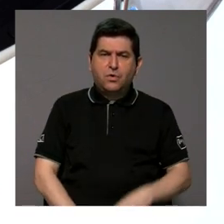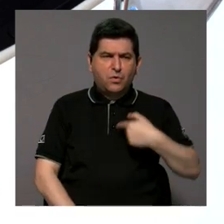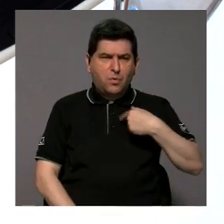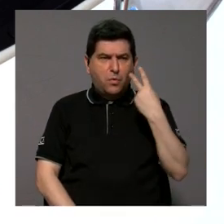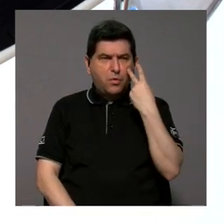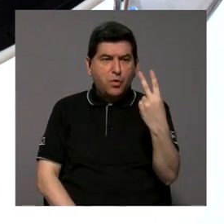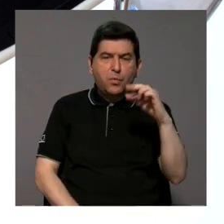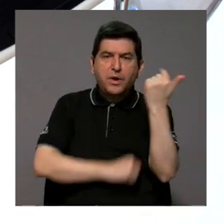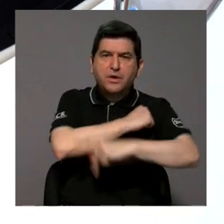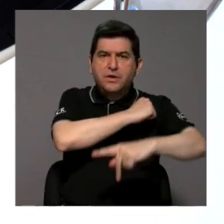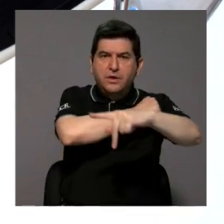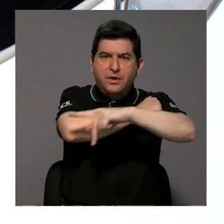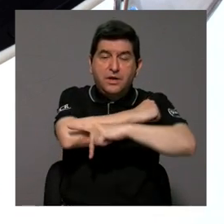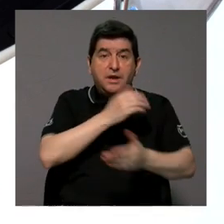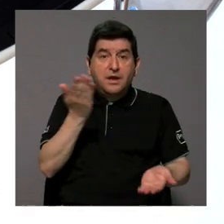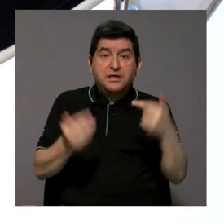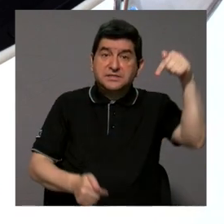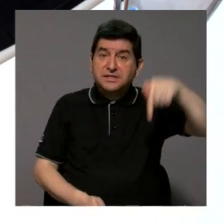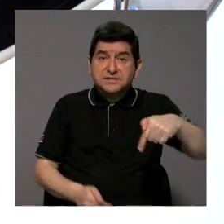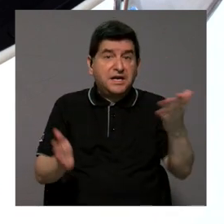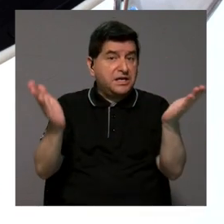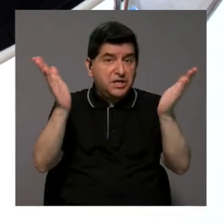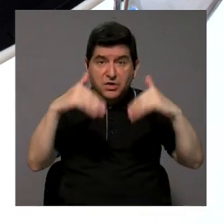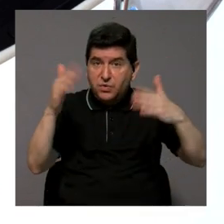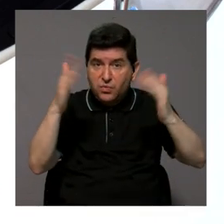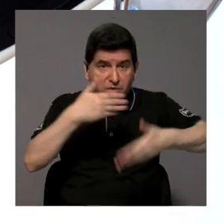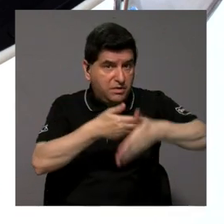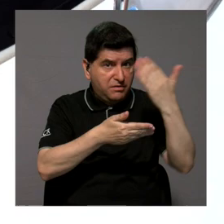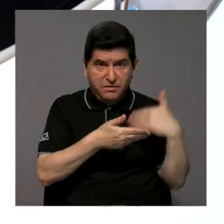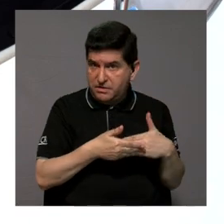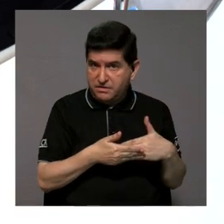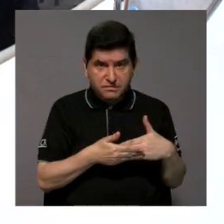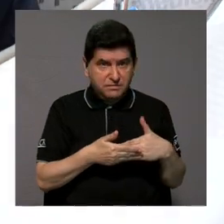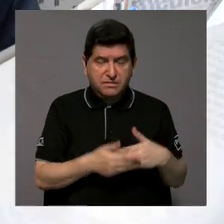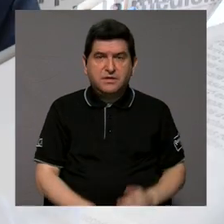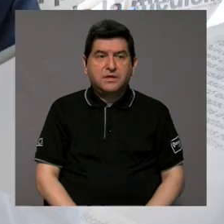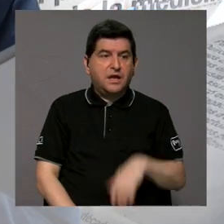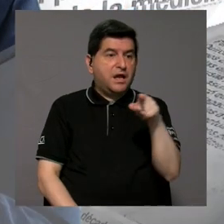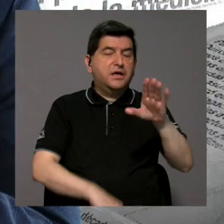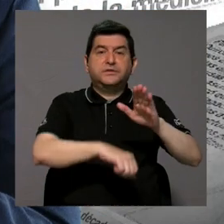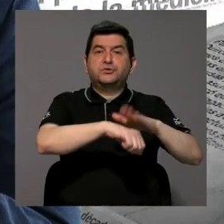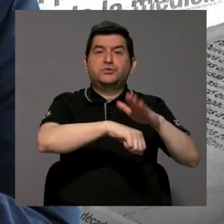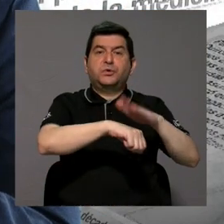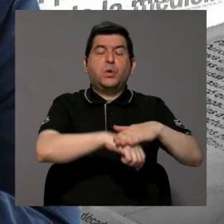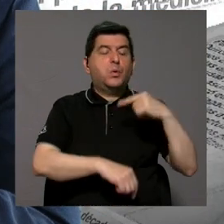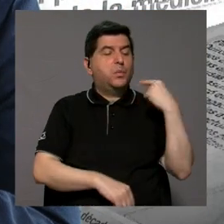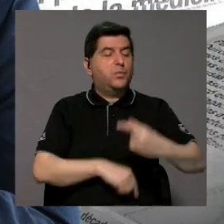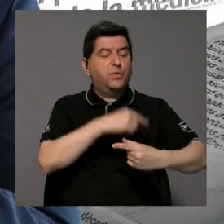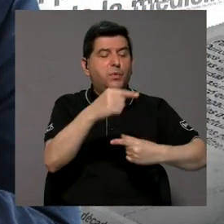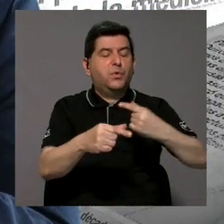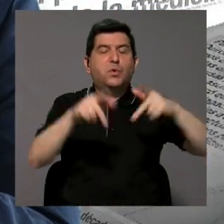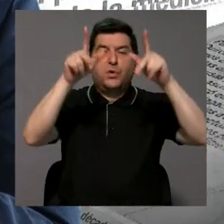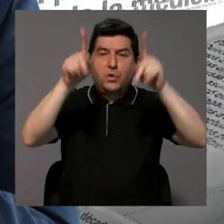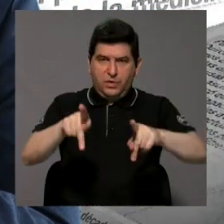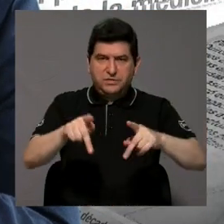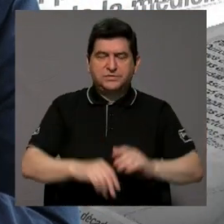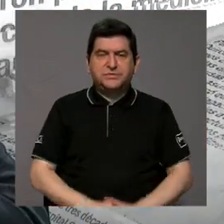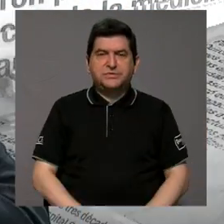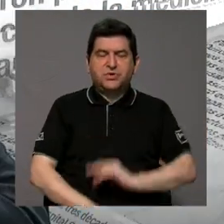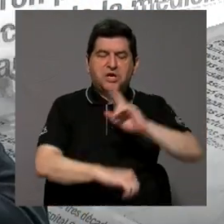ha visto en otros países que tal vez aquí no estaban. Y eso ha hecho que poco a poco ya la gente lo vaya